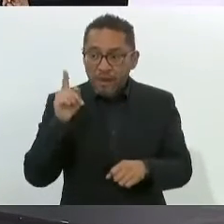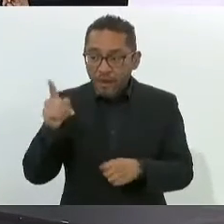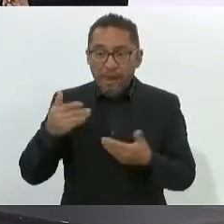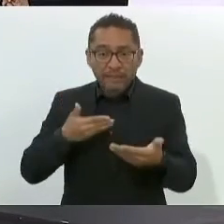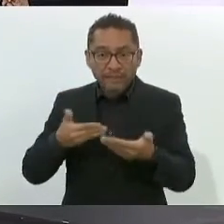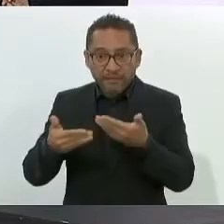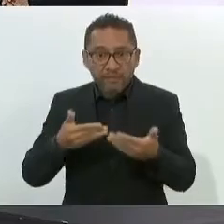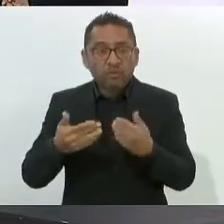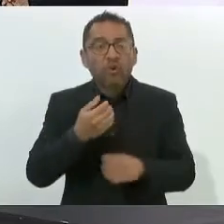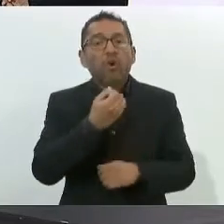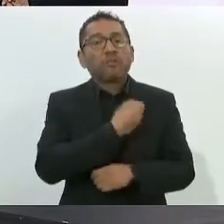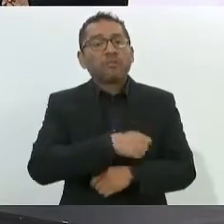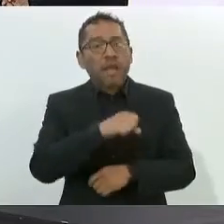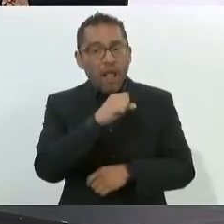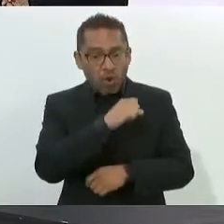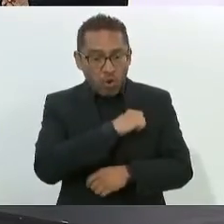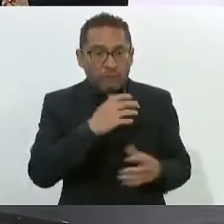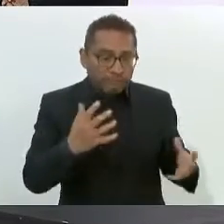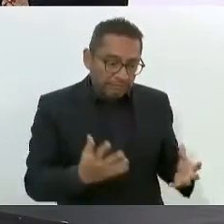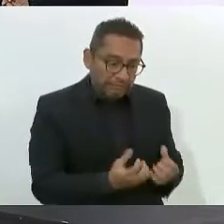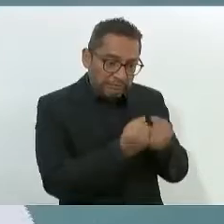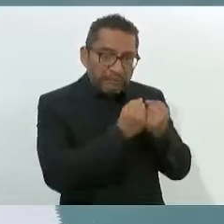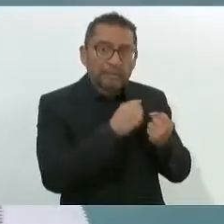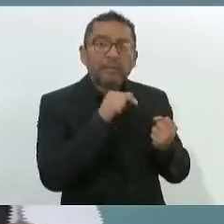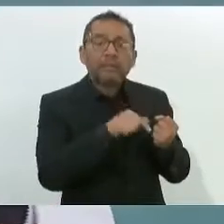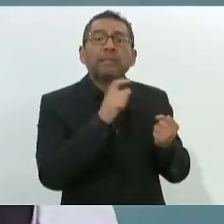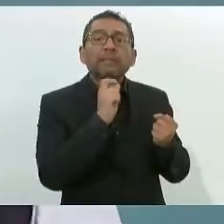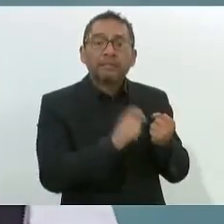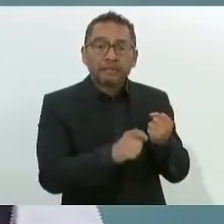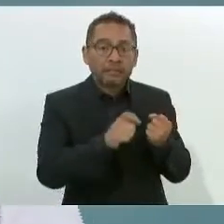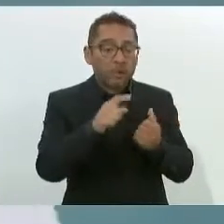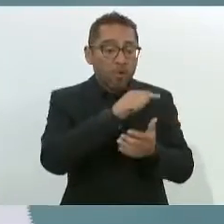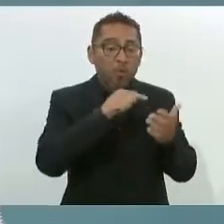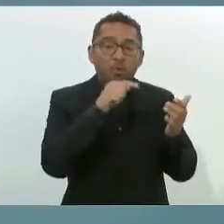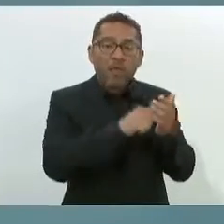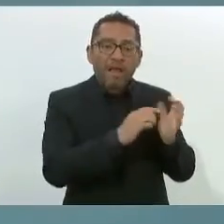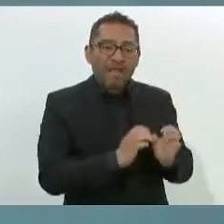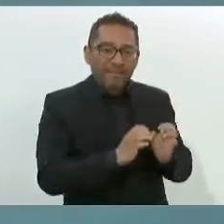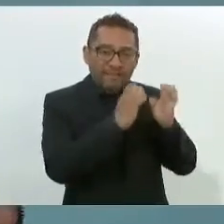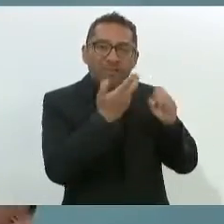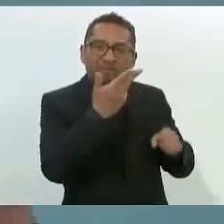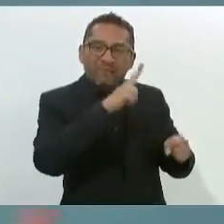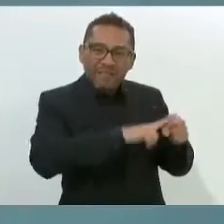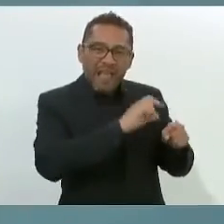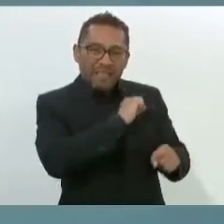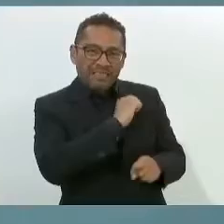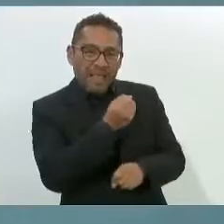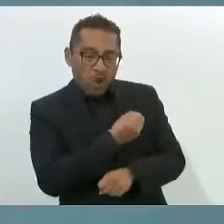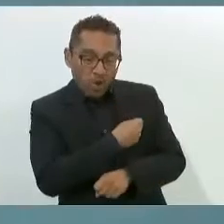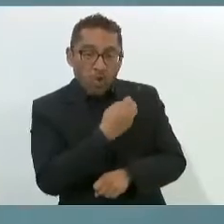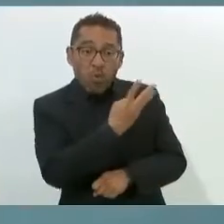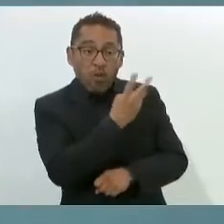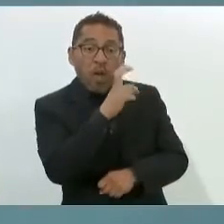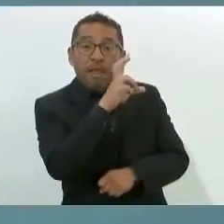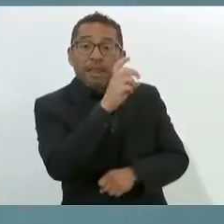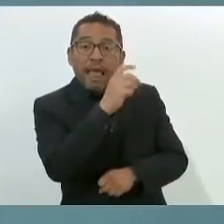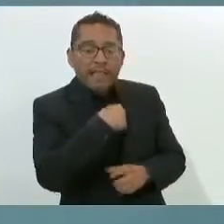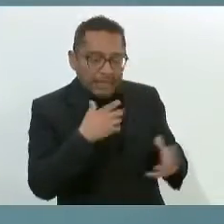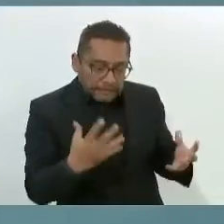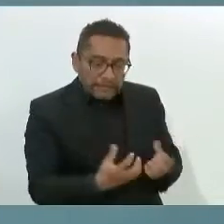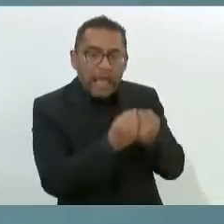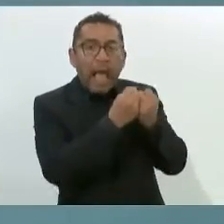salud. rescatamos 430 centros de salud, los 27 hospitales regionales,